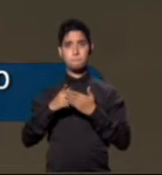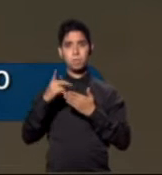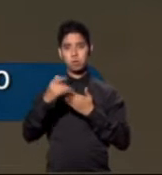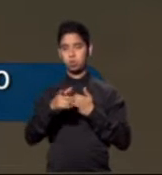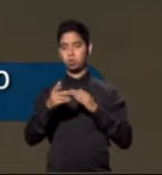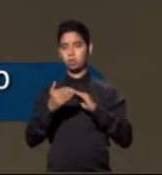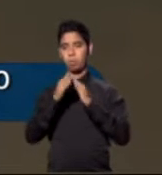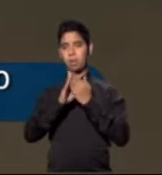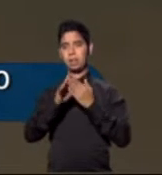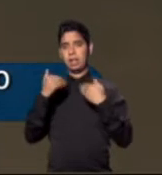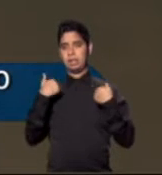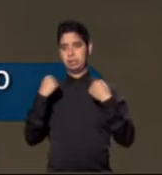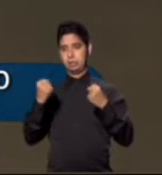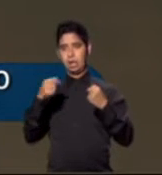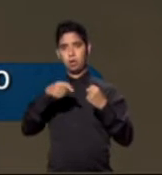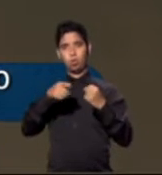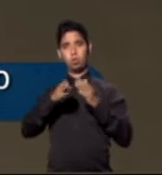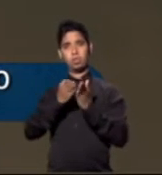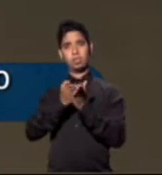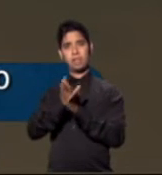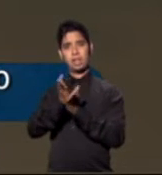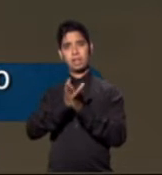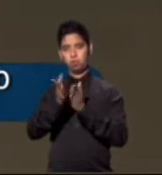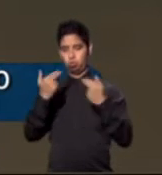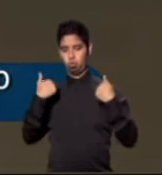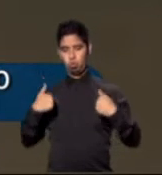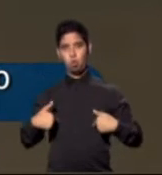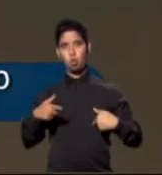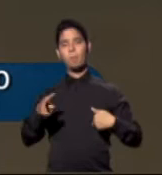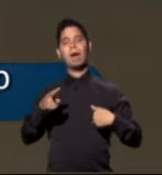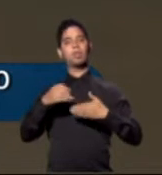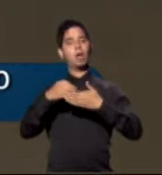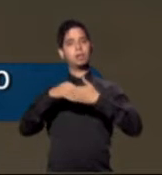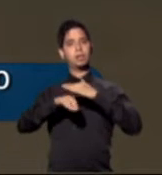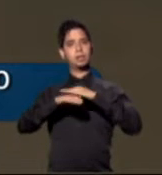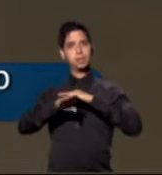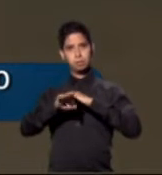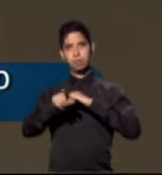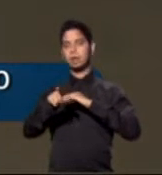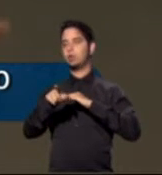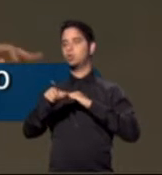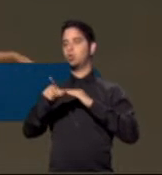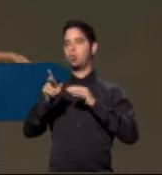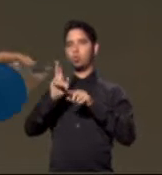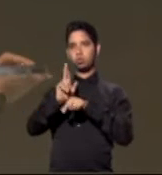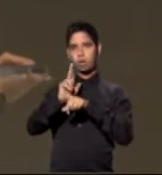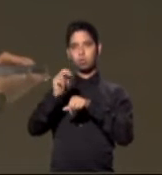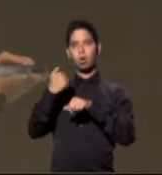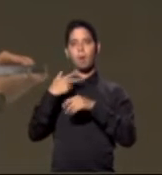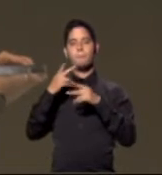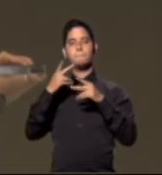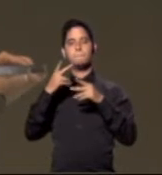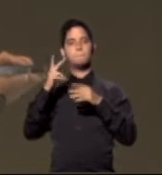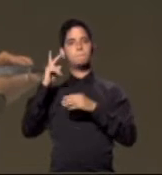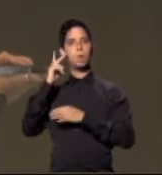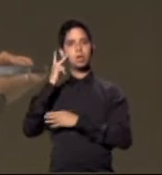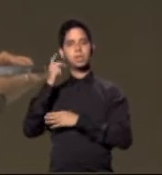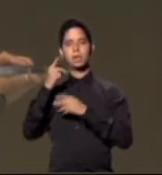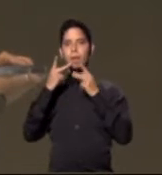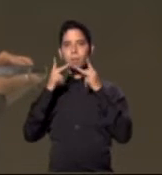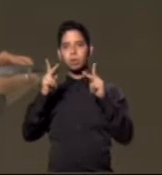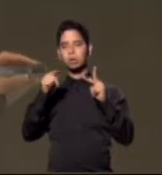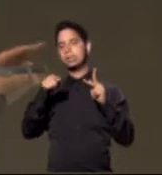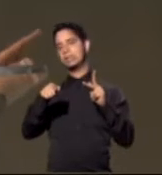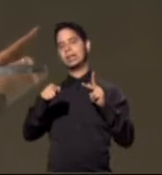la salud un derecho humano viabilizable a través de políticas públicas, ese panorama